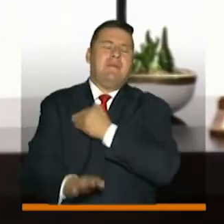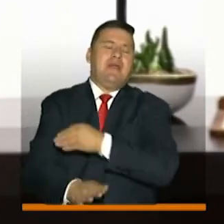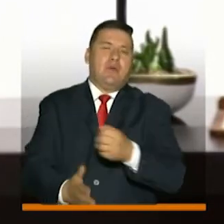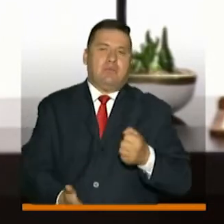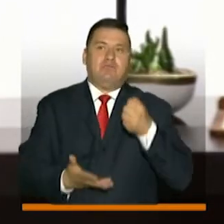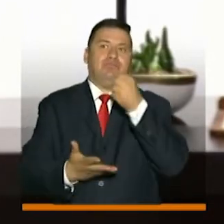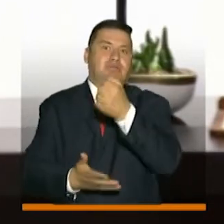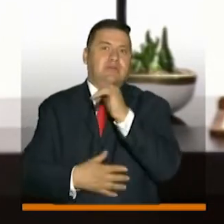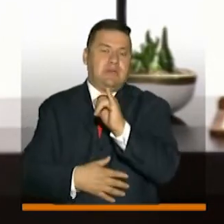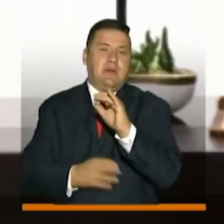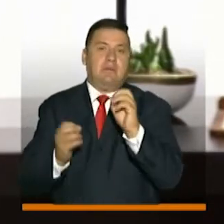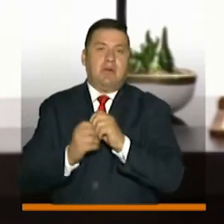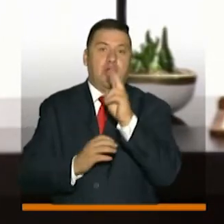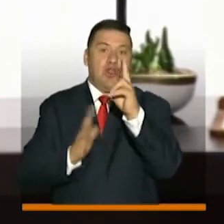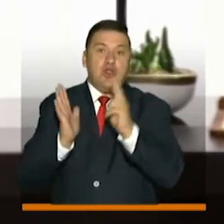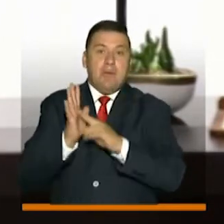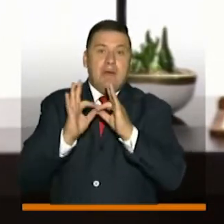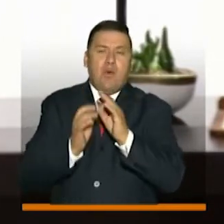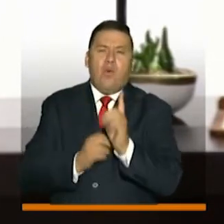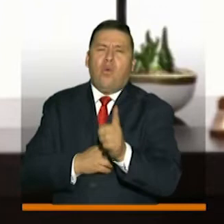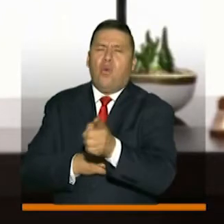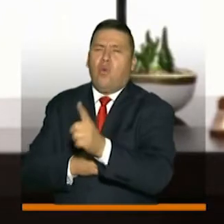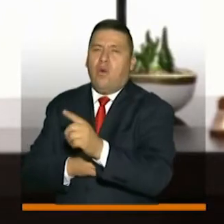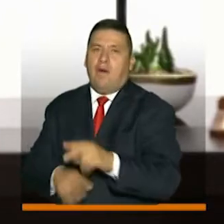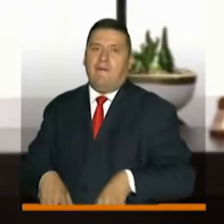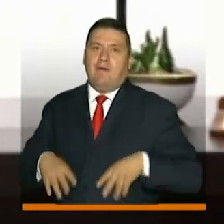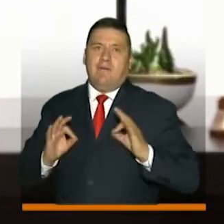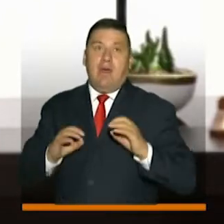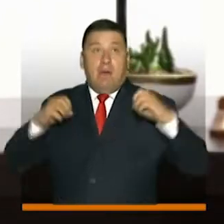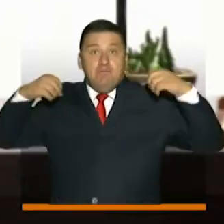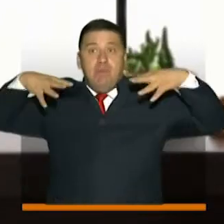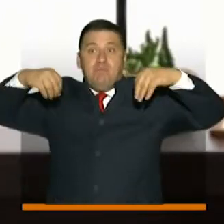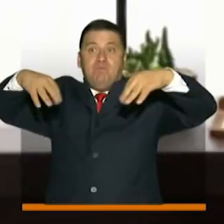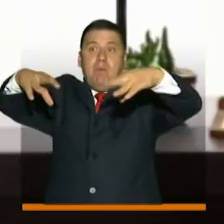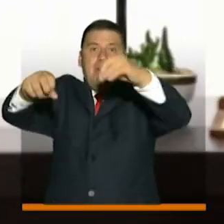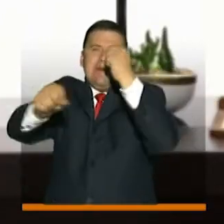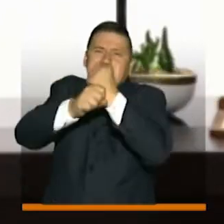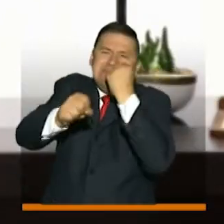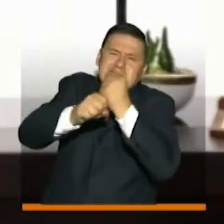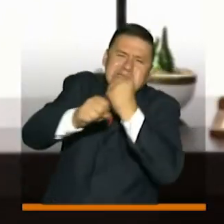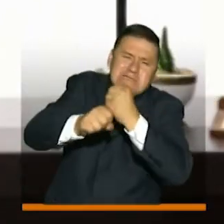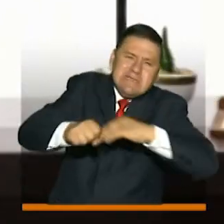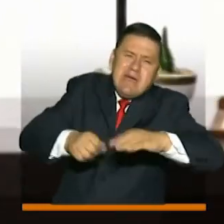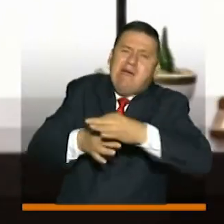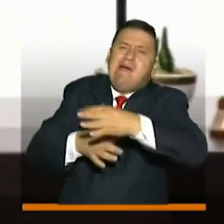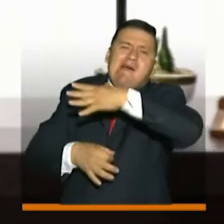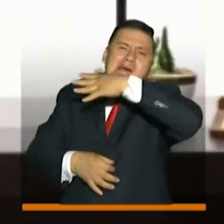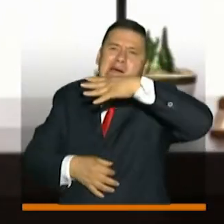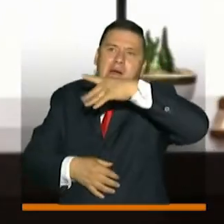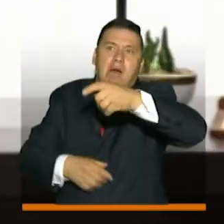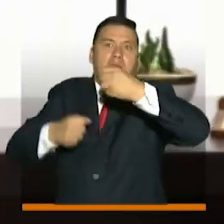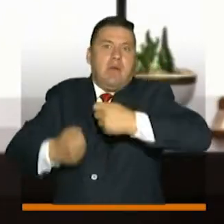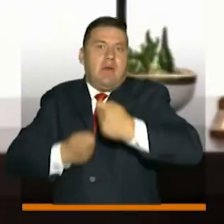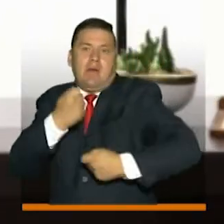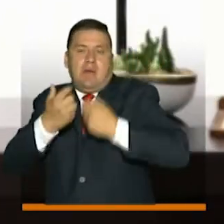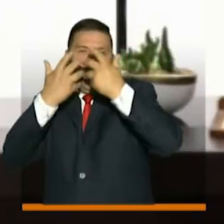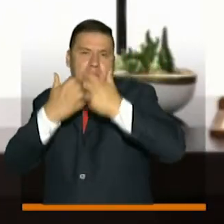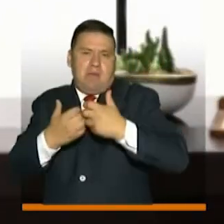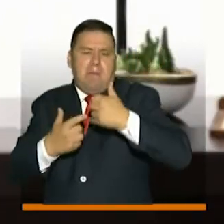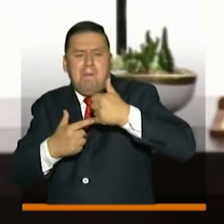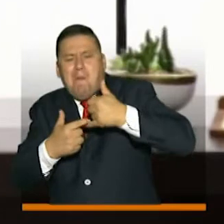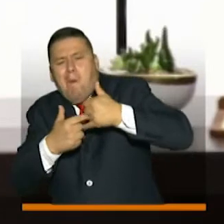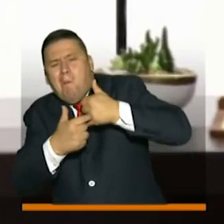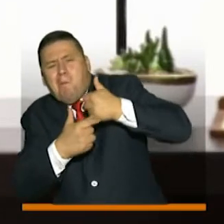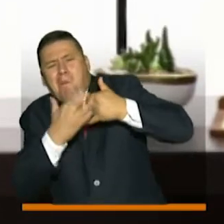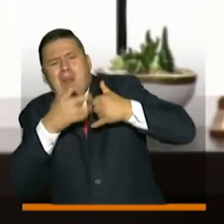pesos a más de 2 mil familias que mejorarán su calidad de vida, que tendrán la oportunidad de montar empresa allí en el rincón